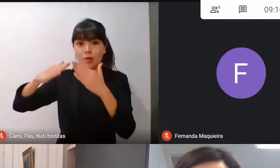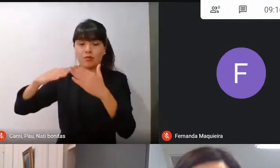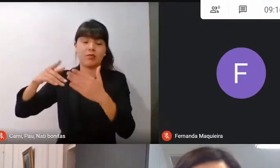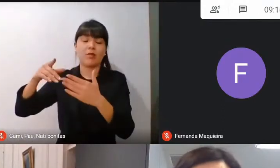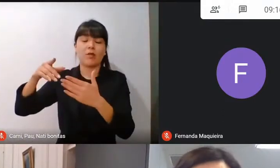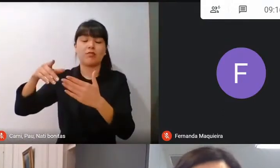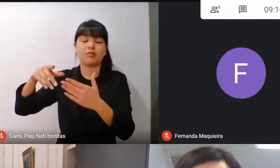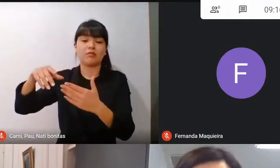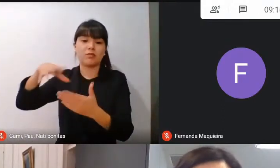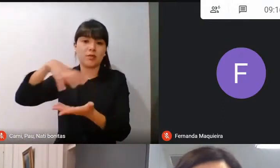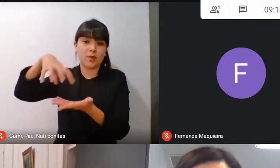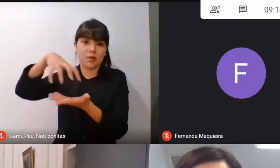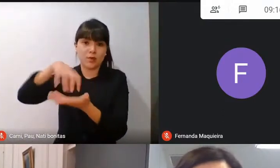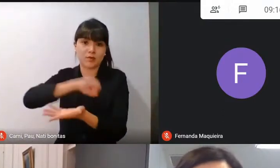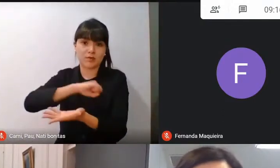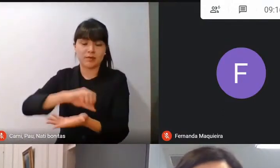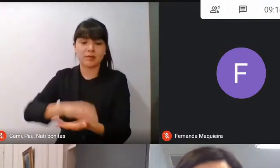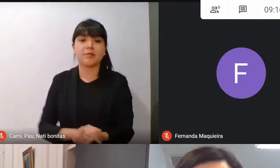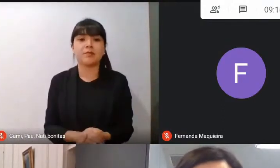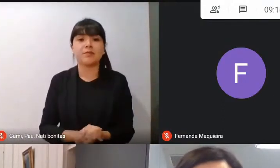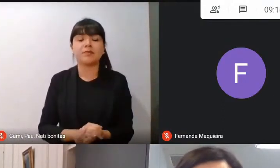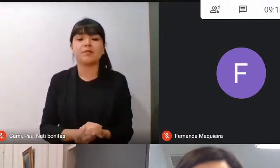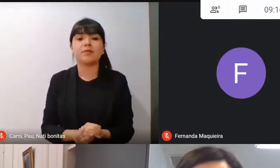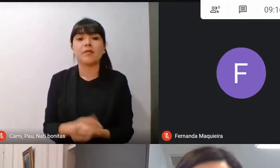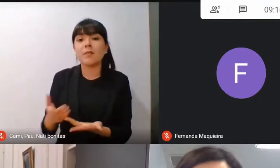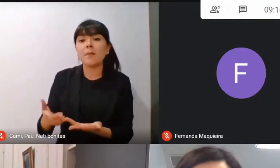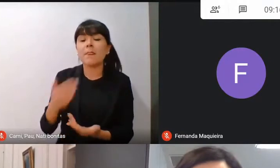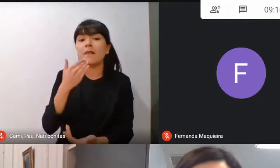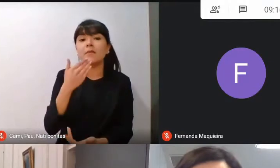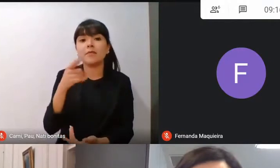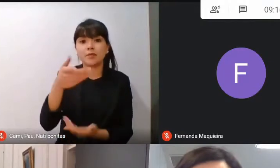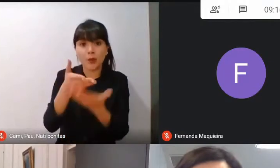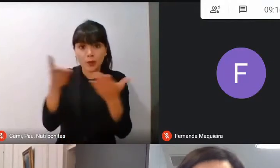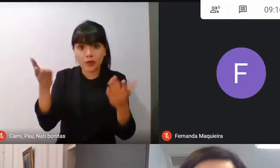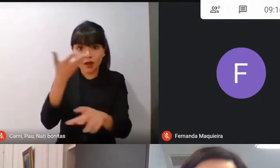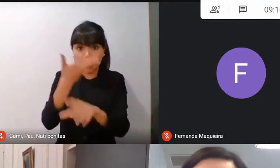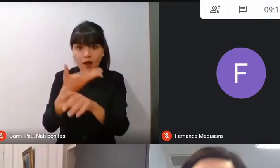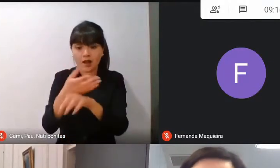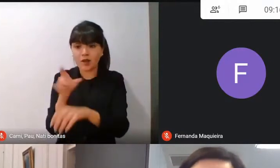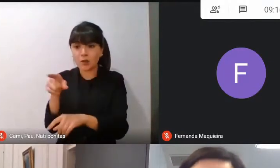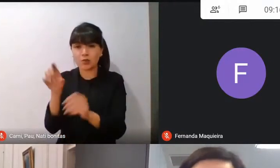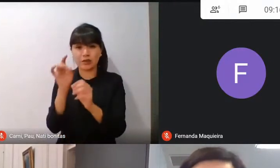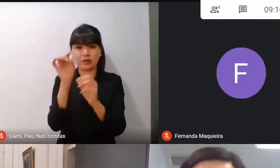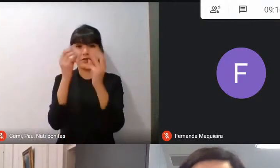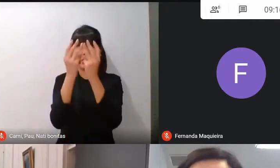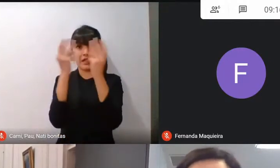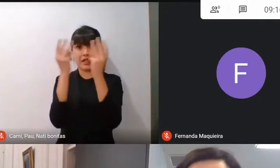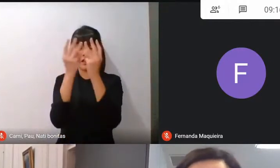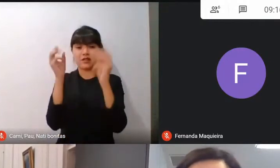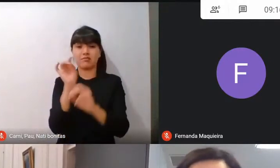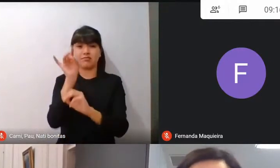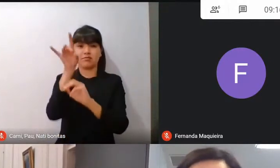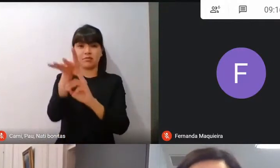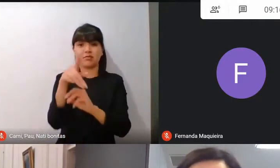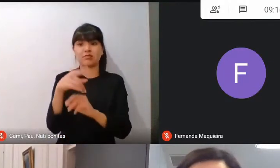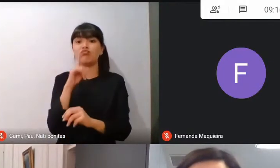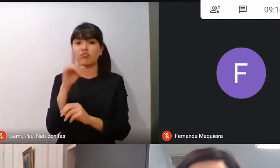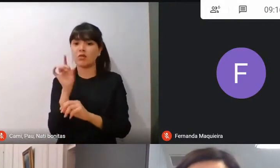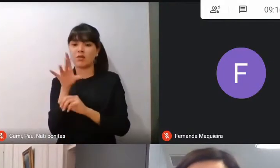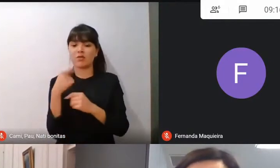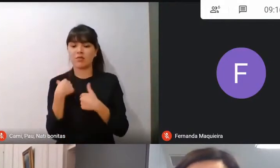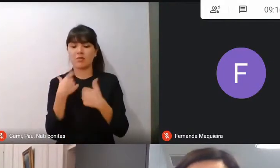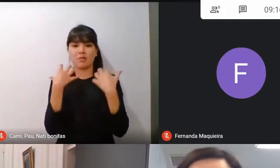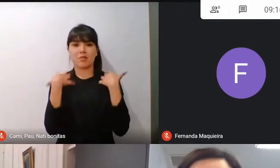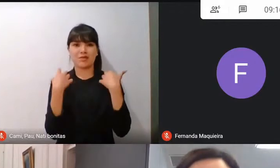Decirles que de su facilitador recibieron un link, un enlace en el cual a partir de él, después de este